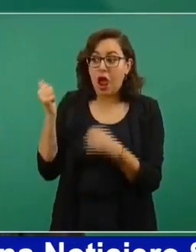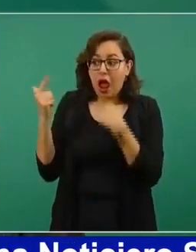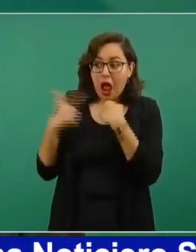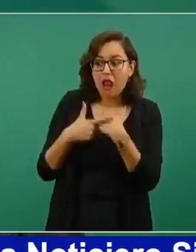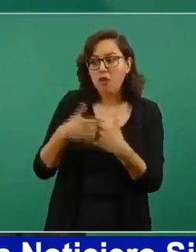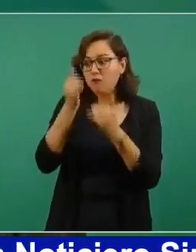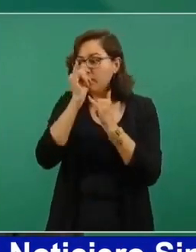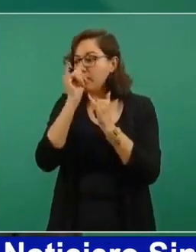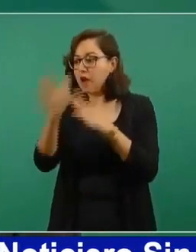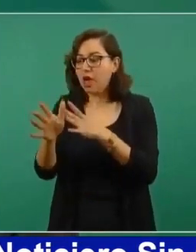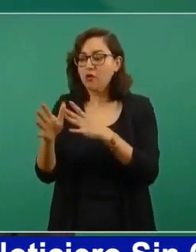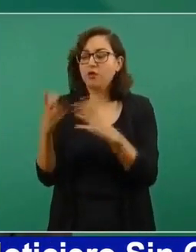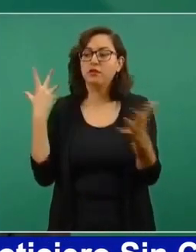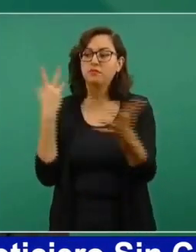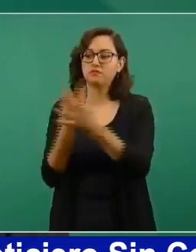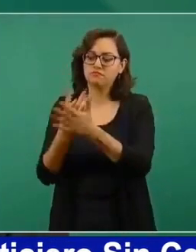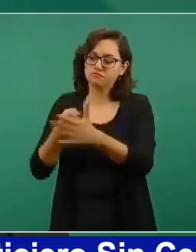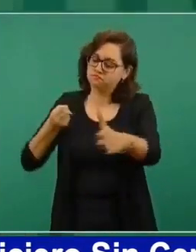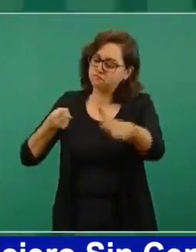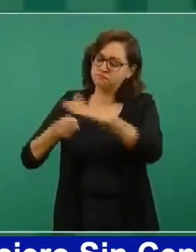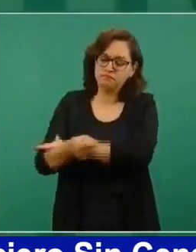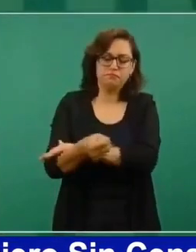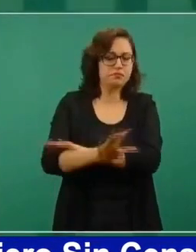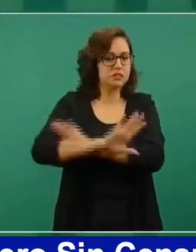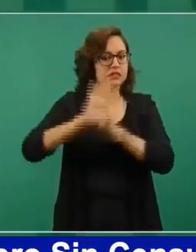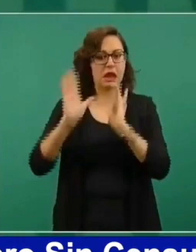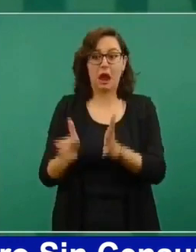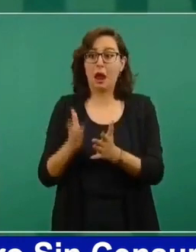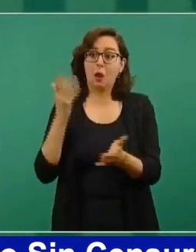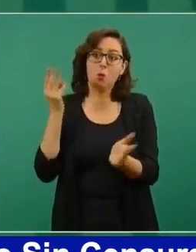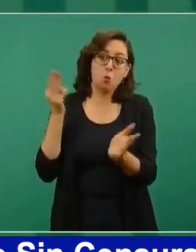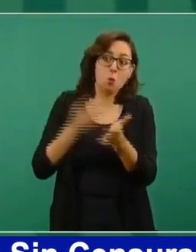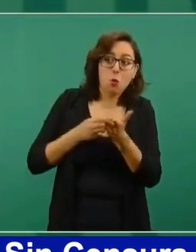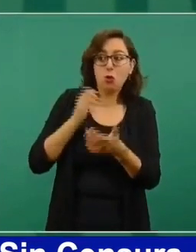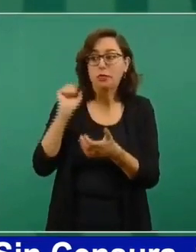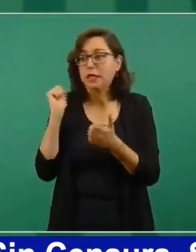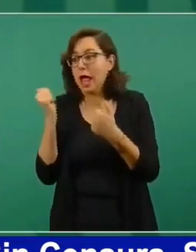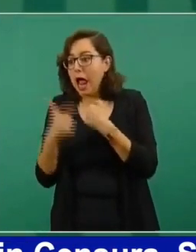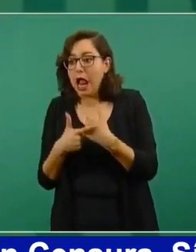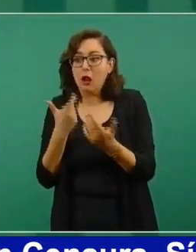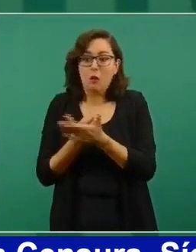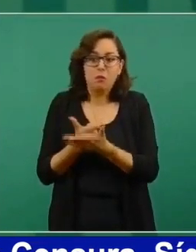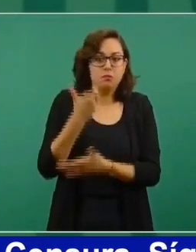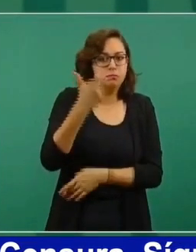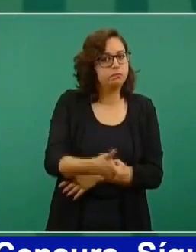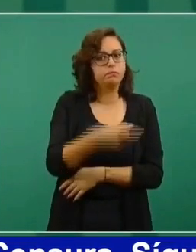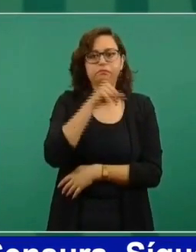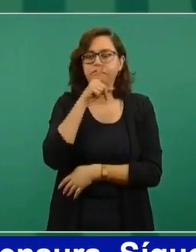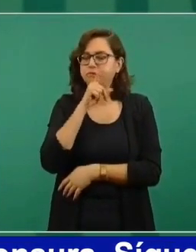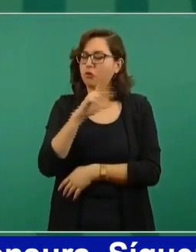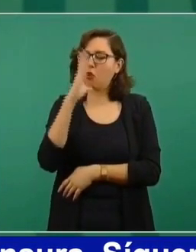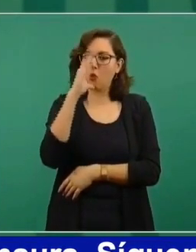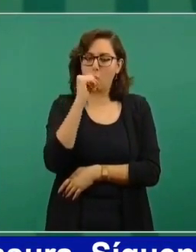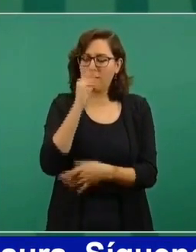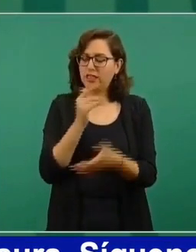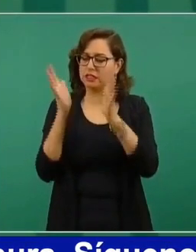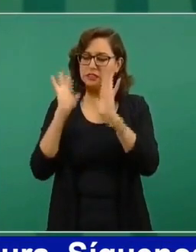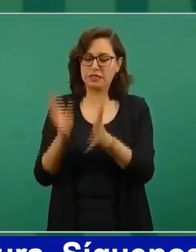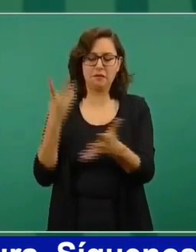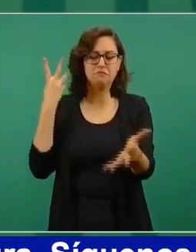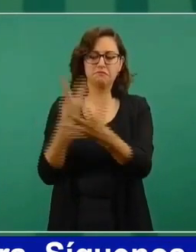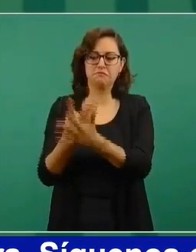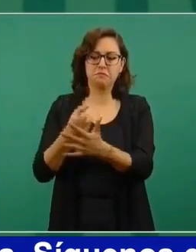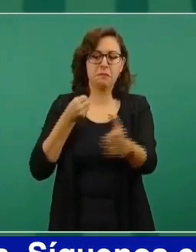Es como la corrupción, es como el robo de combustible. Ya son